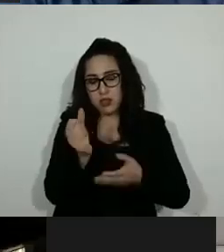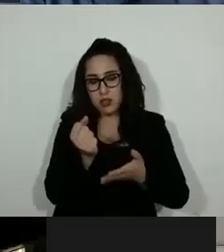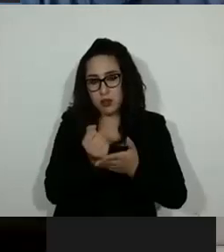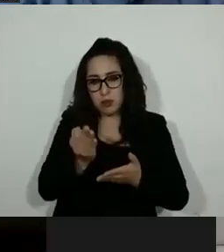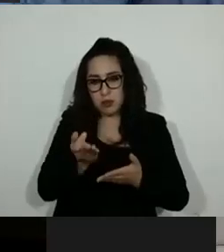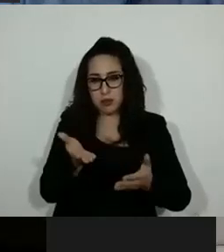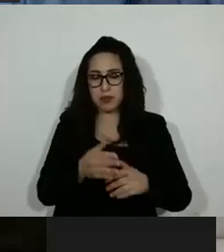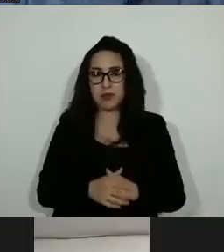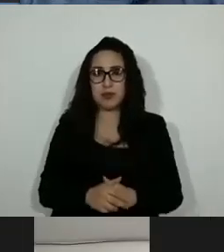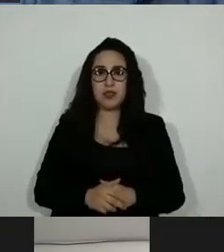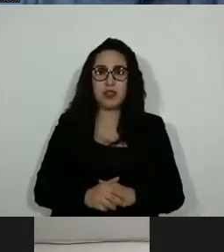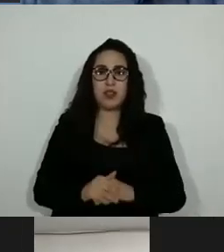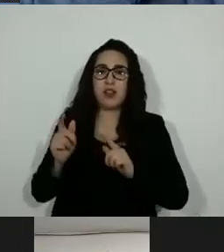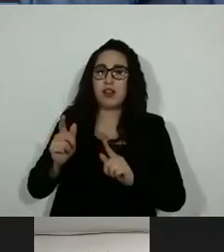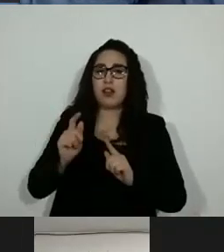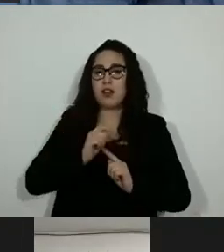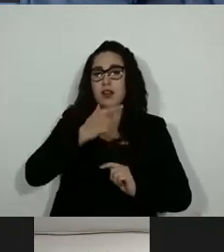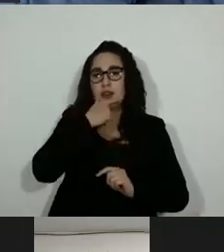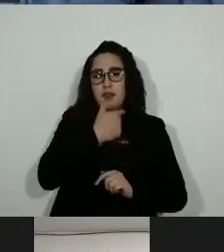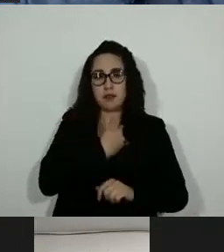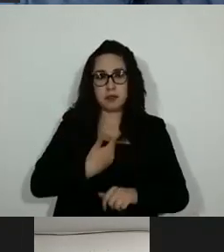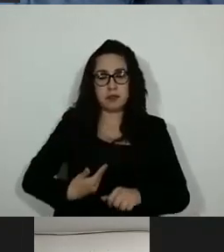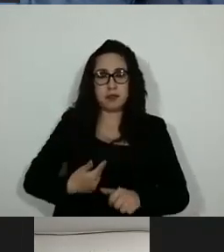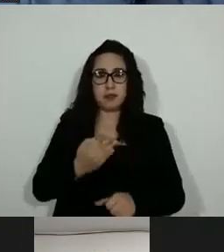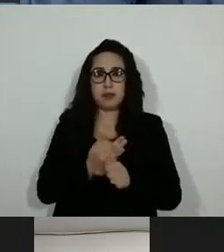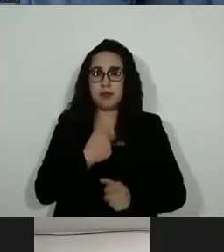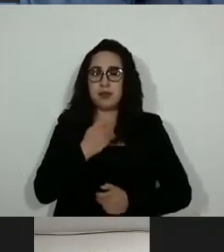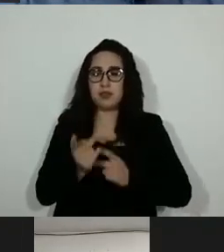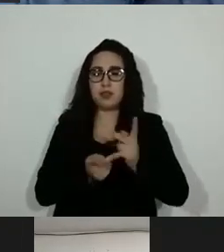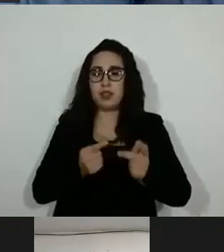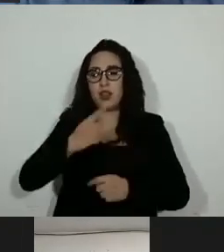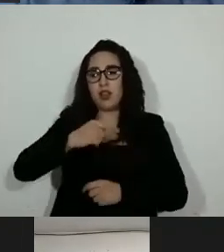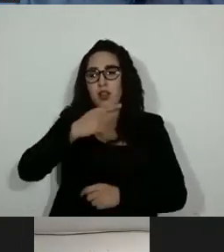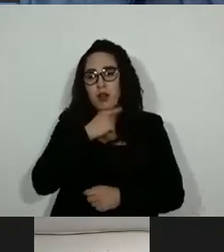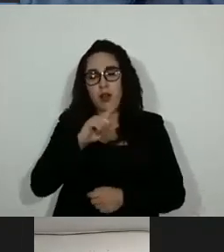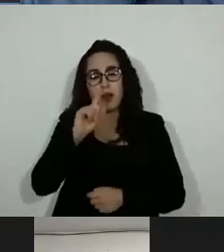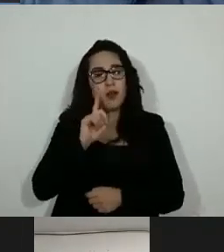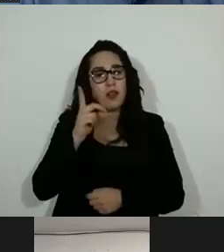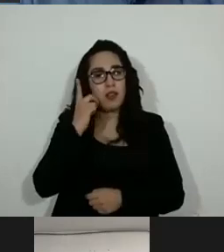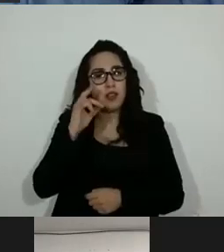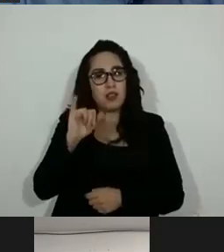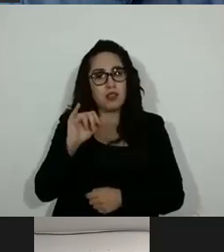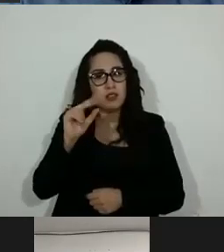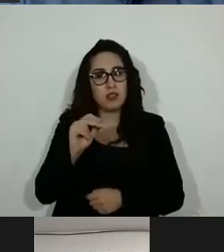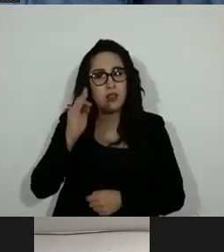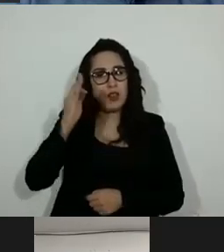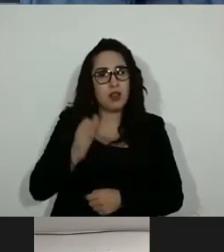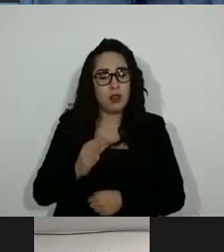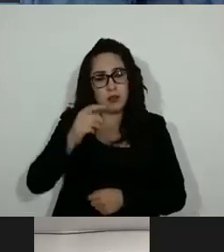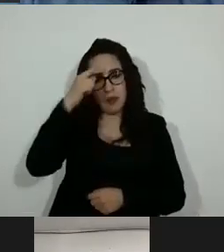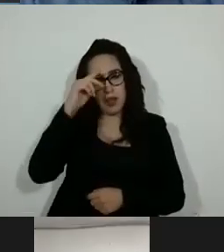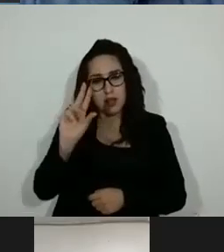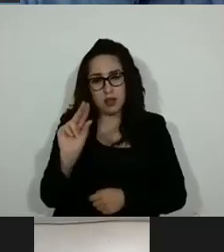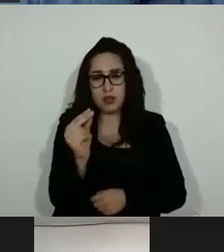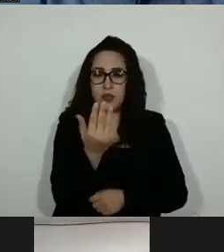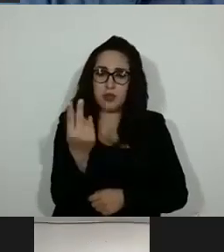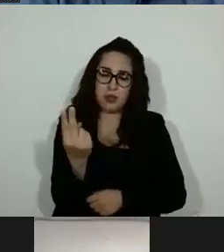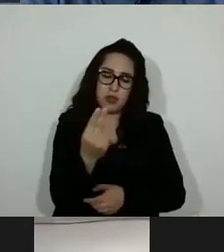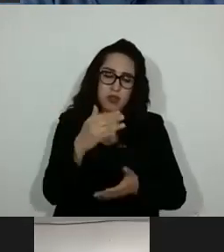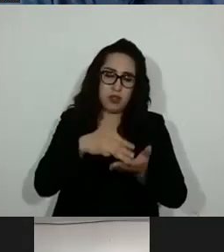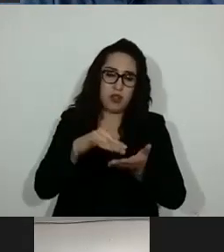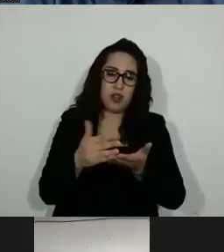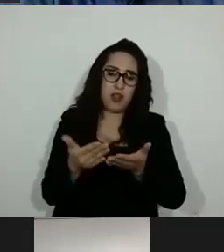instrucciones de la presidencia, se consulta en votación económica a las diputadas y diputados integrantes de esta comisión